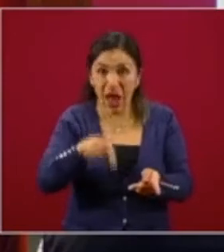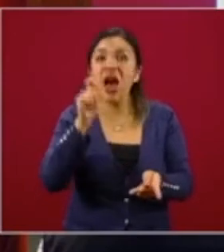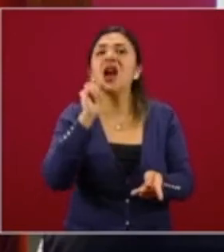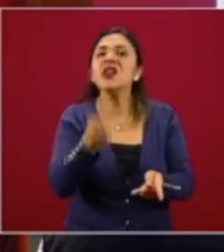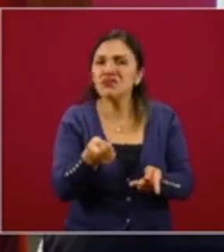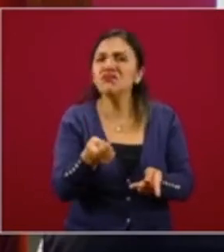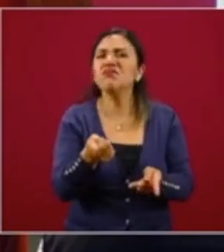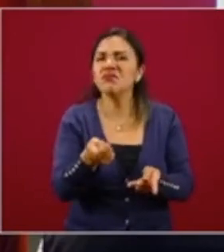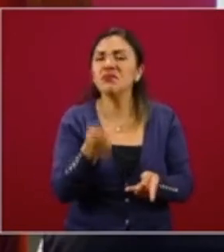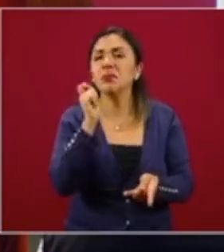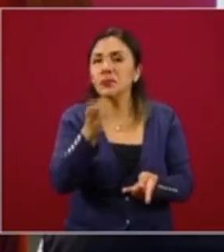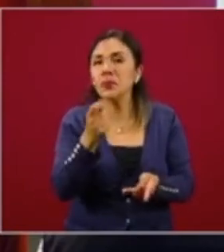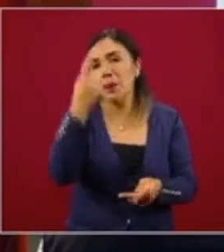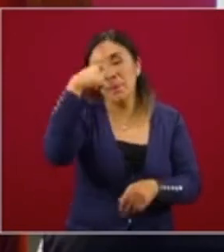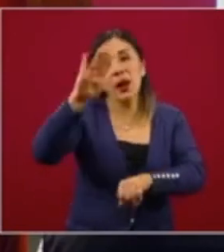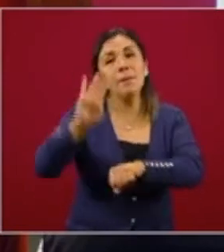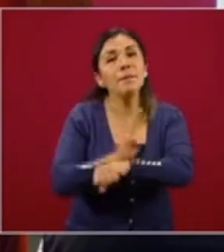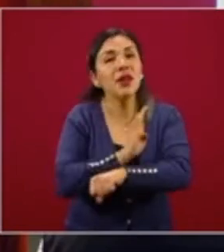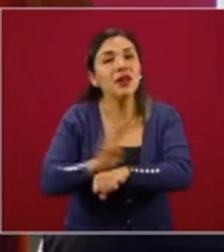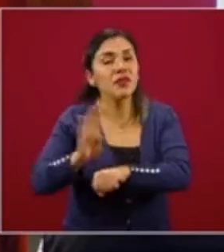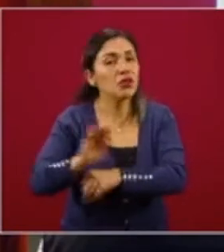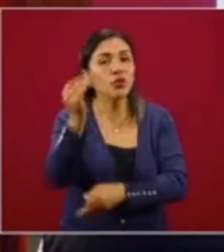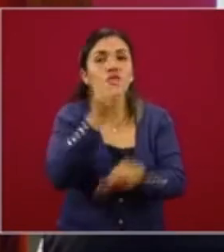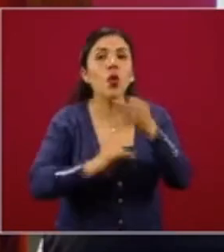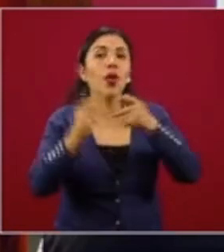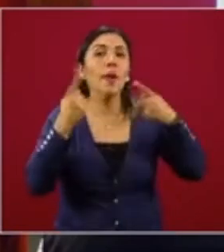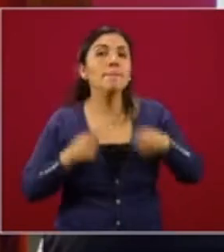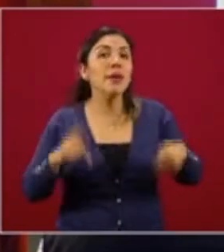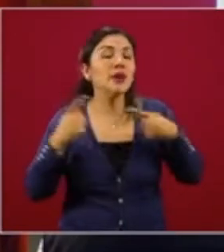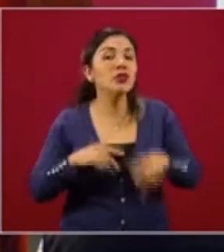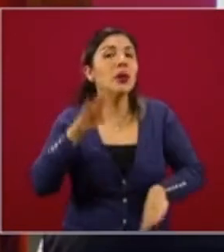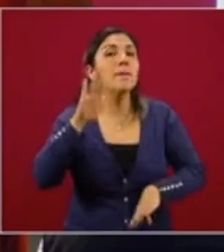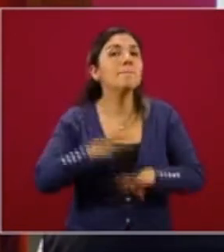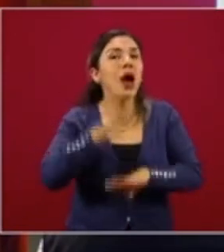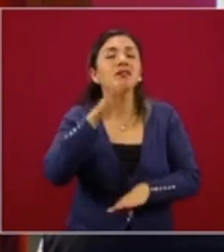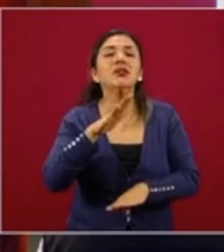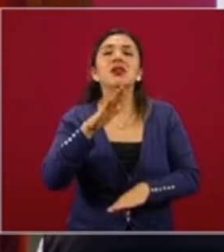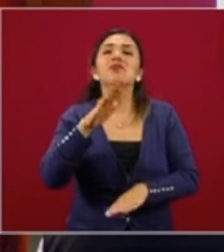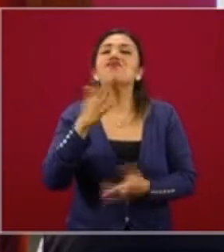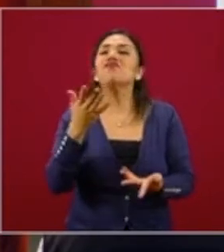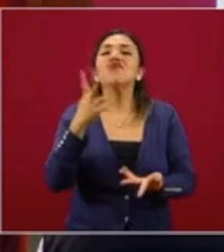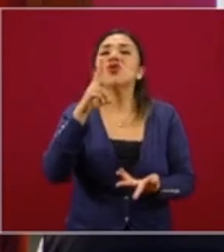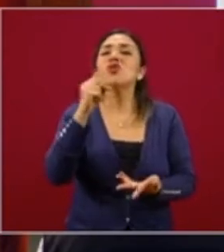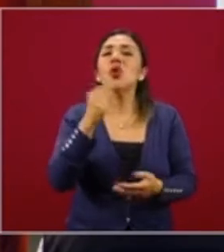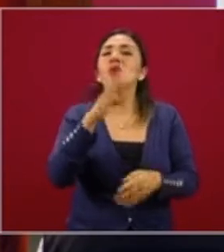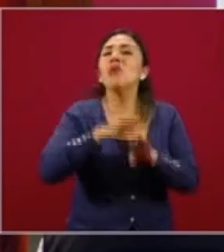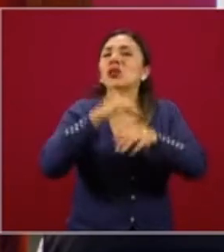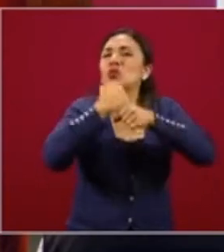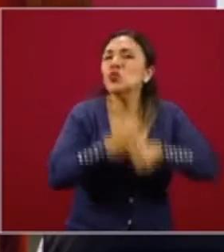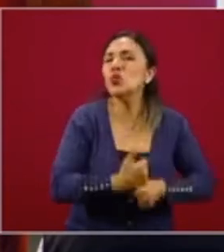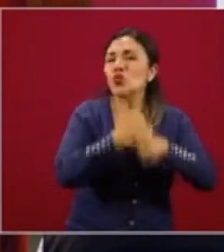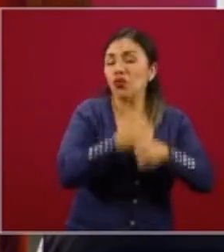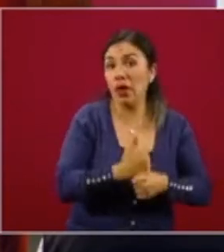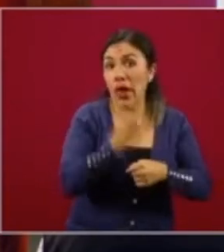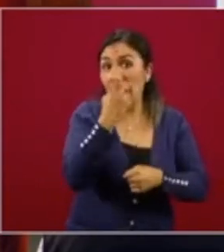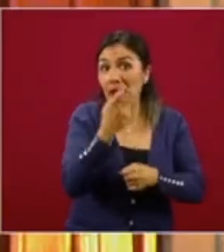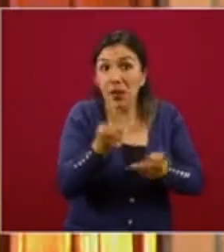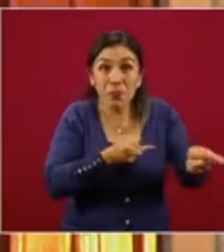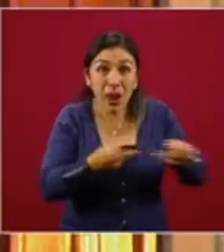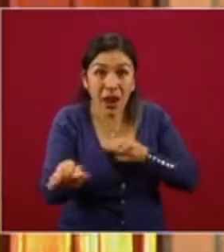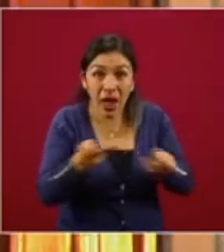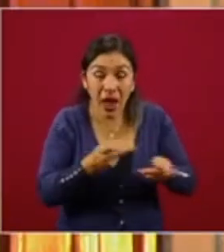que viene es a beneficiar a las personas que son más desfavorecidas. La planeación, en